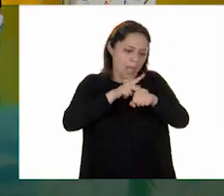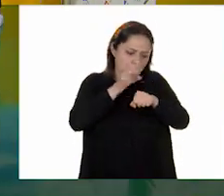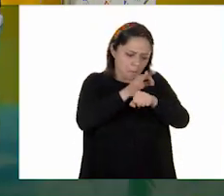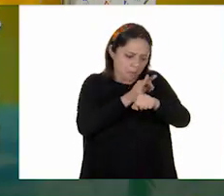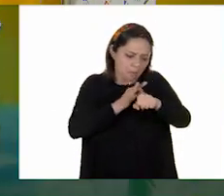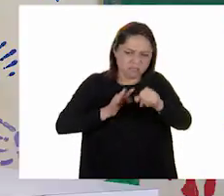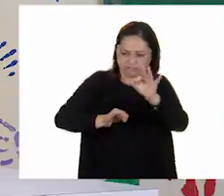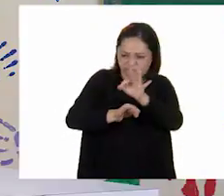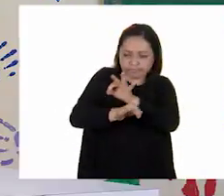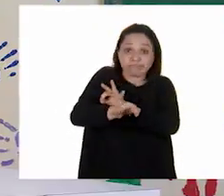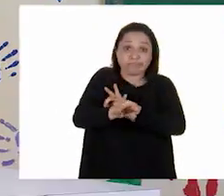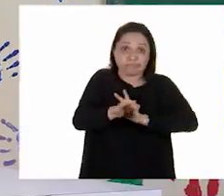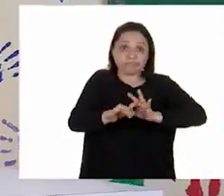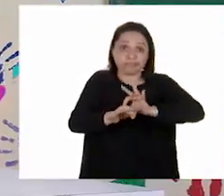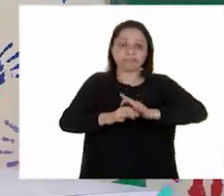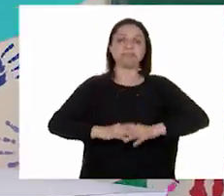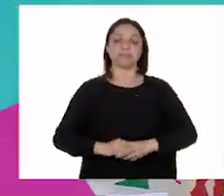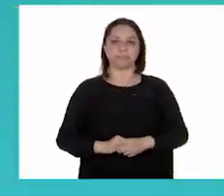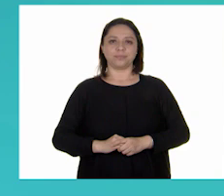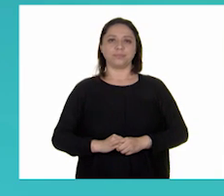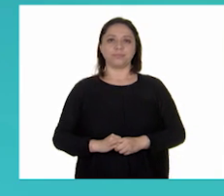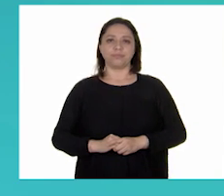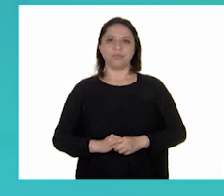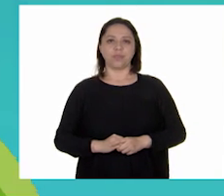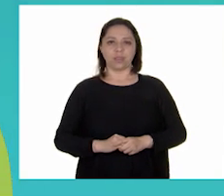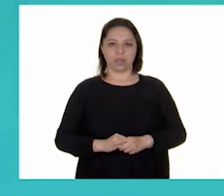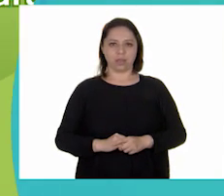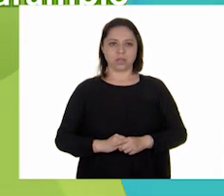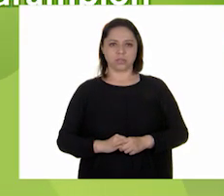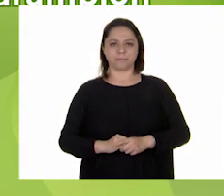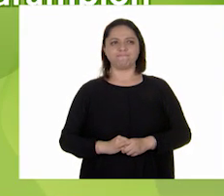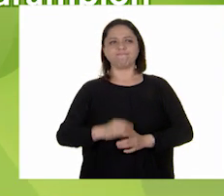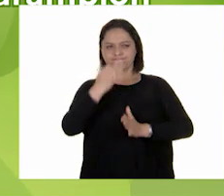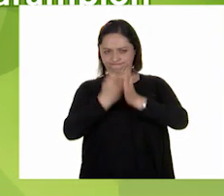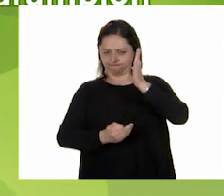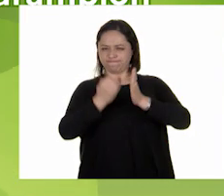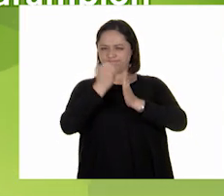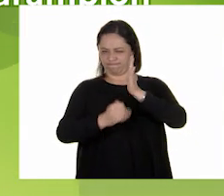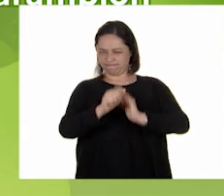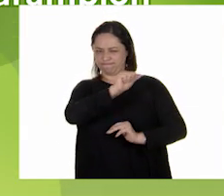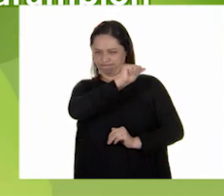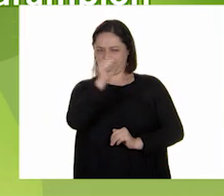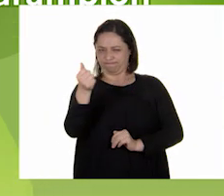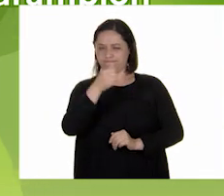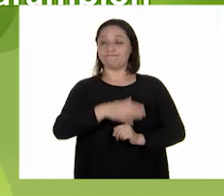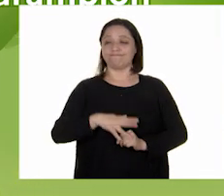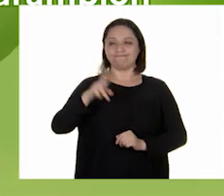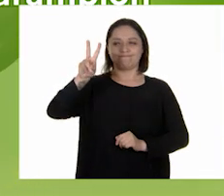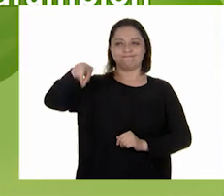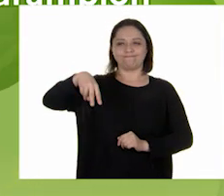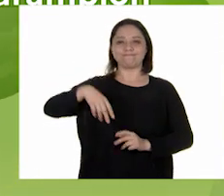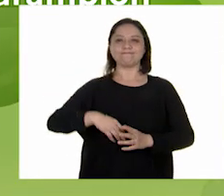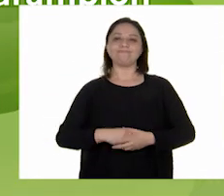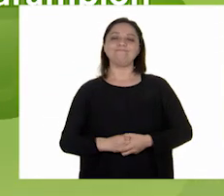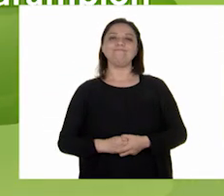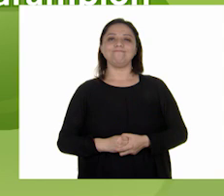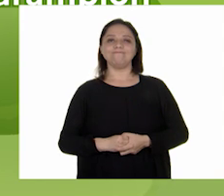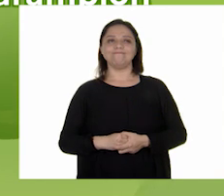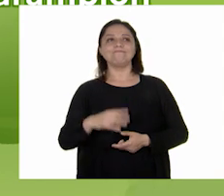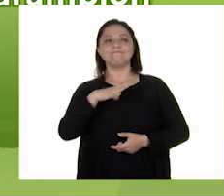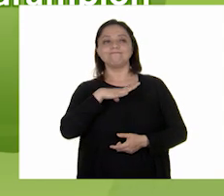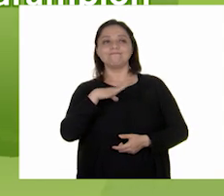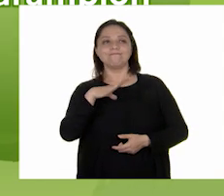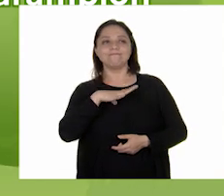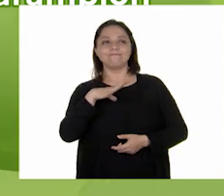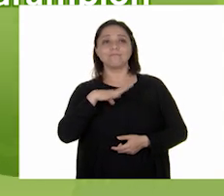Ay, a ver, yo creo que nos falta otra, ¿verdad, maestra Vicky? Así es. Tengo por